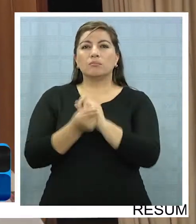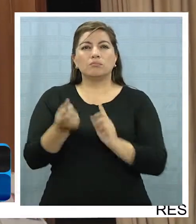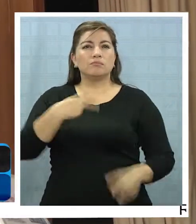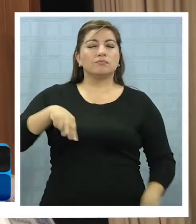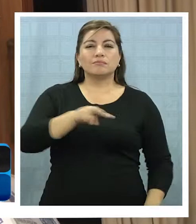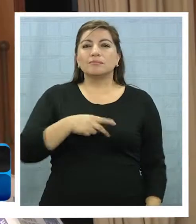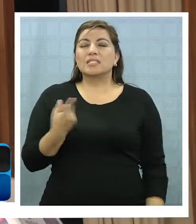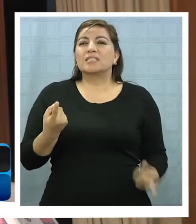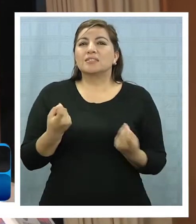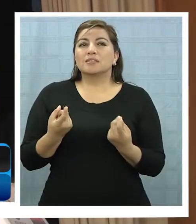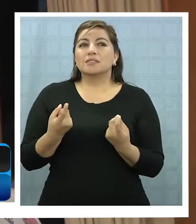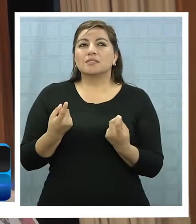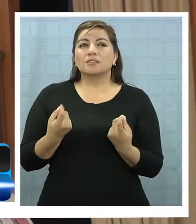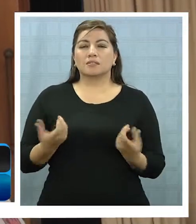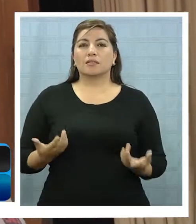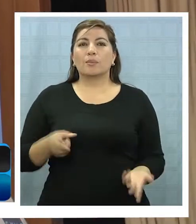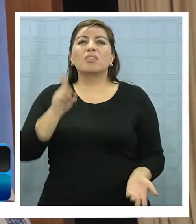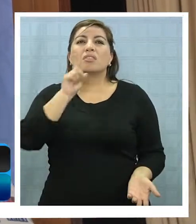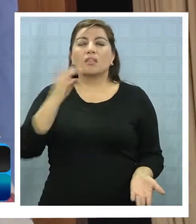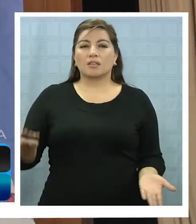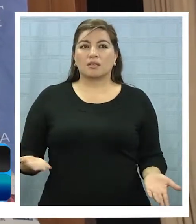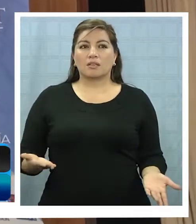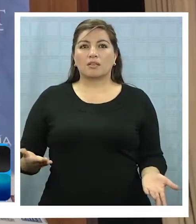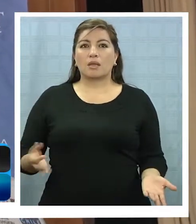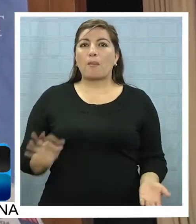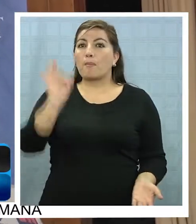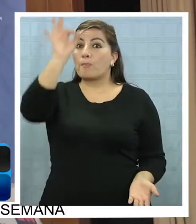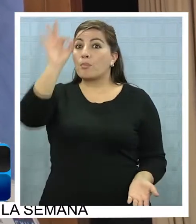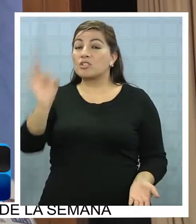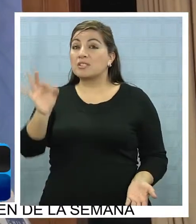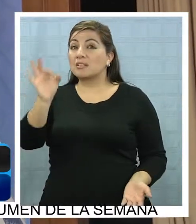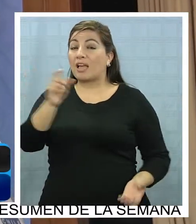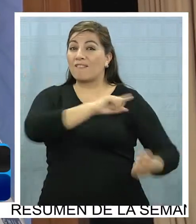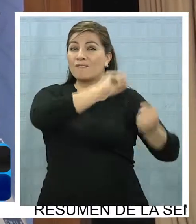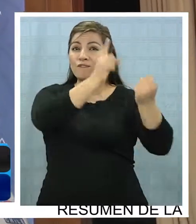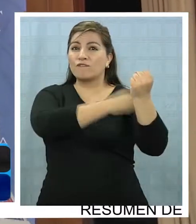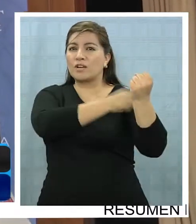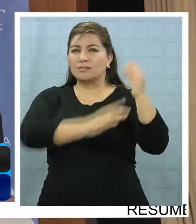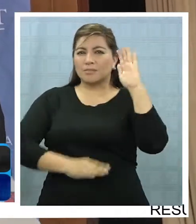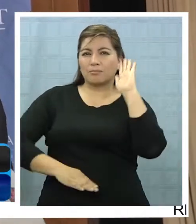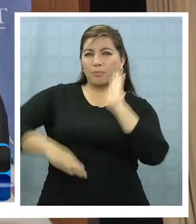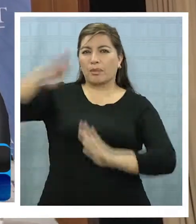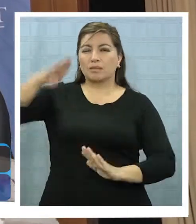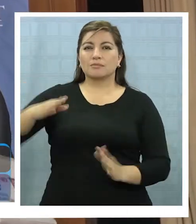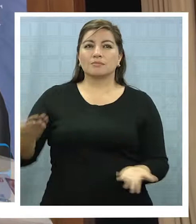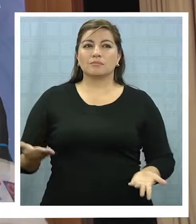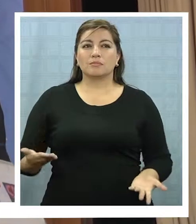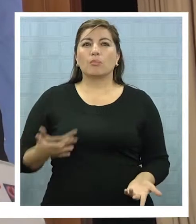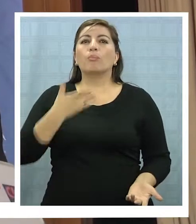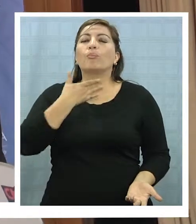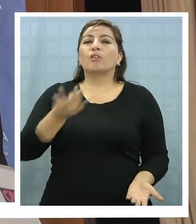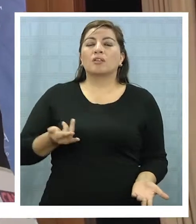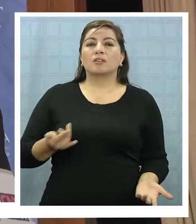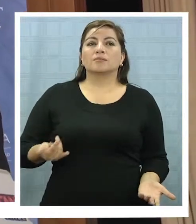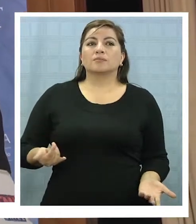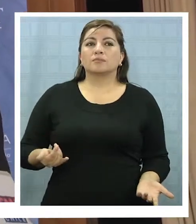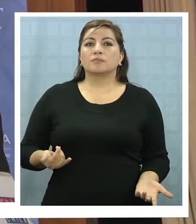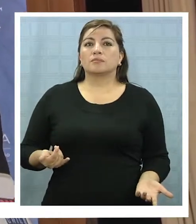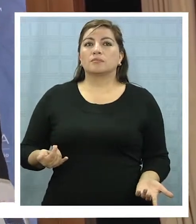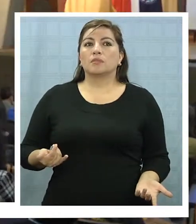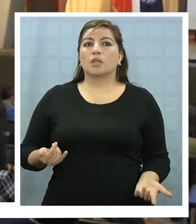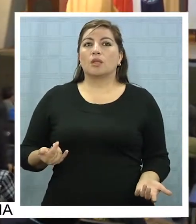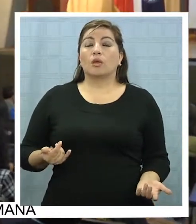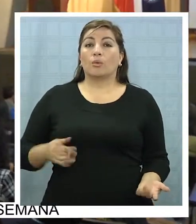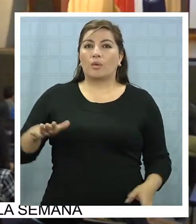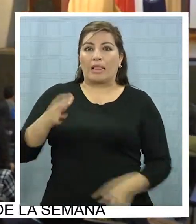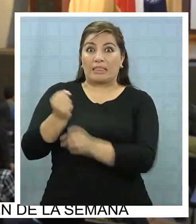mucho más porcentaje en potencia instalada, porque es potencia que no tiene un factor de planta muy